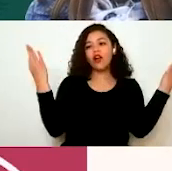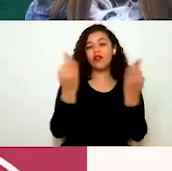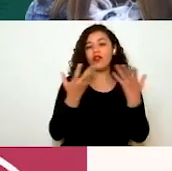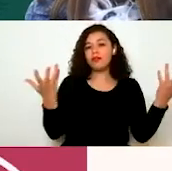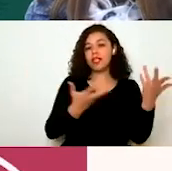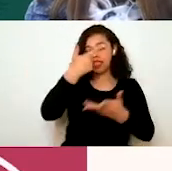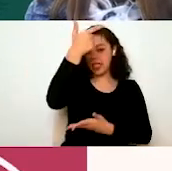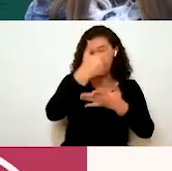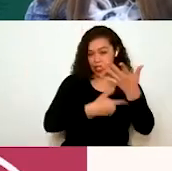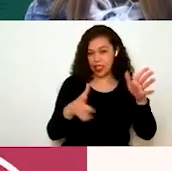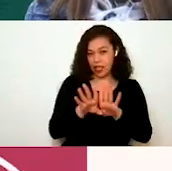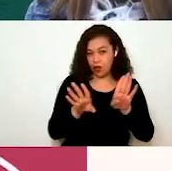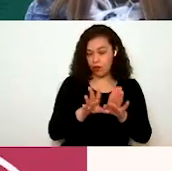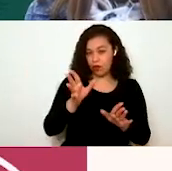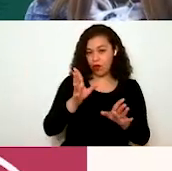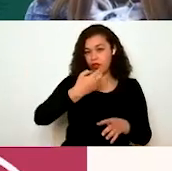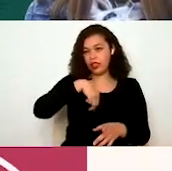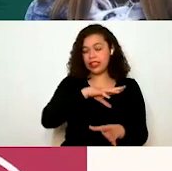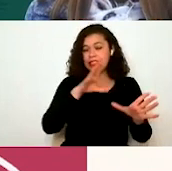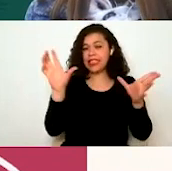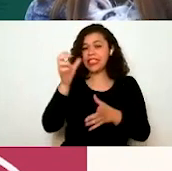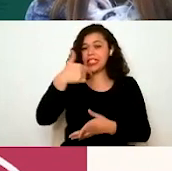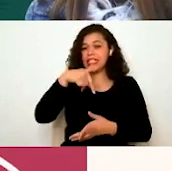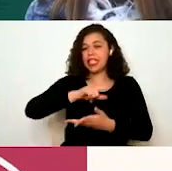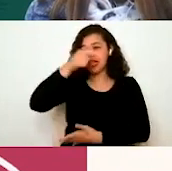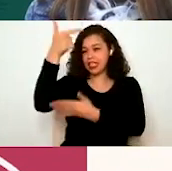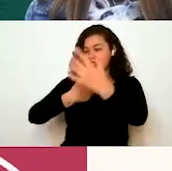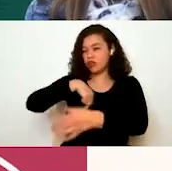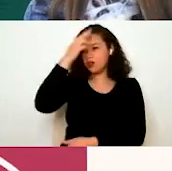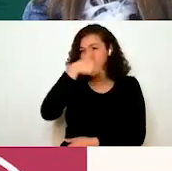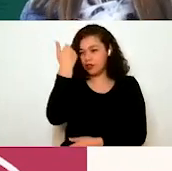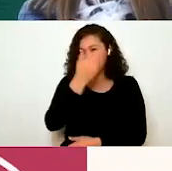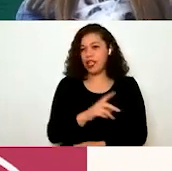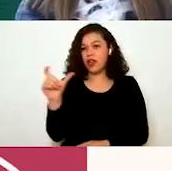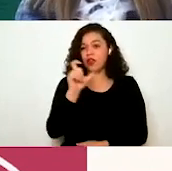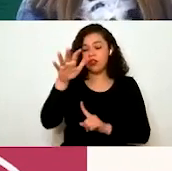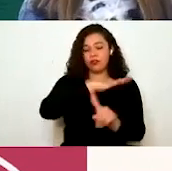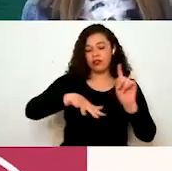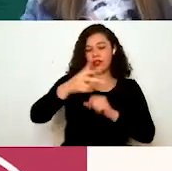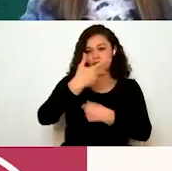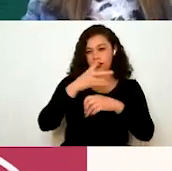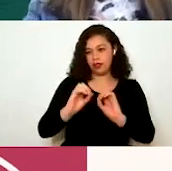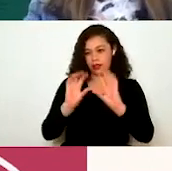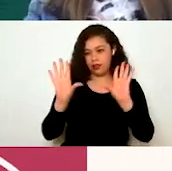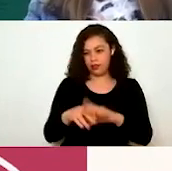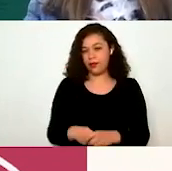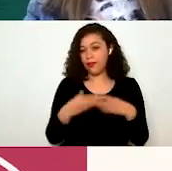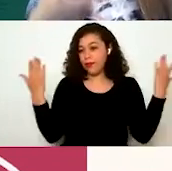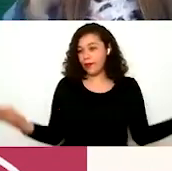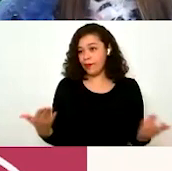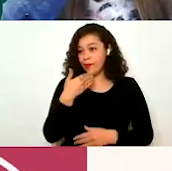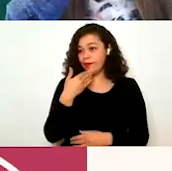de su asistencia. Por último, no olviden considerar su ambiente al encender las cámaras. Pues bien,